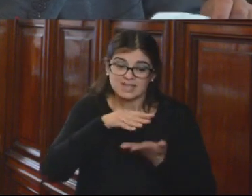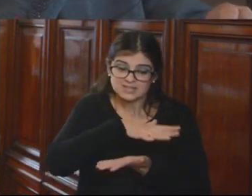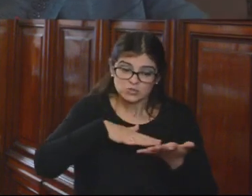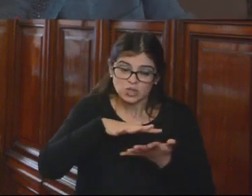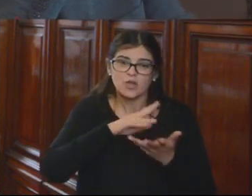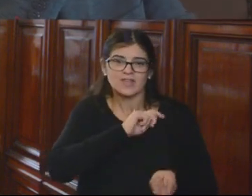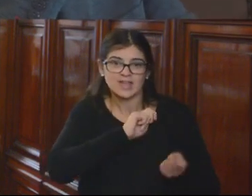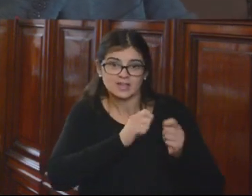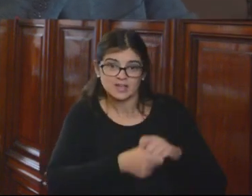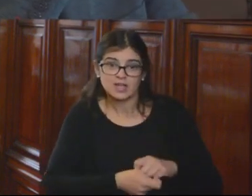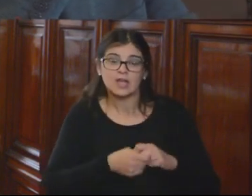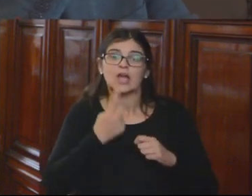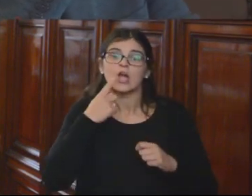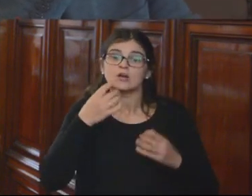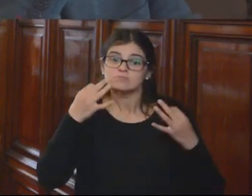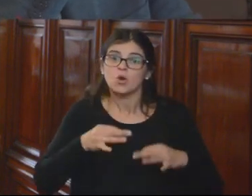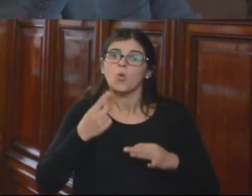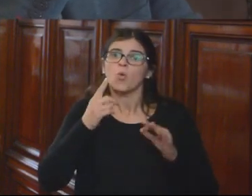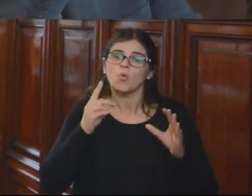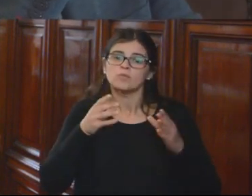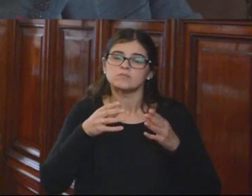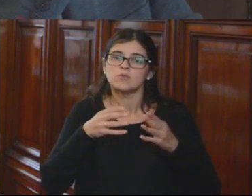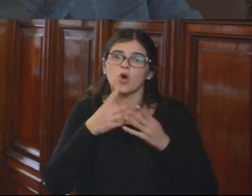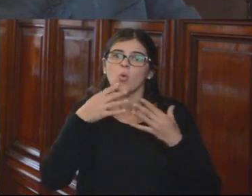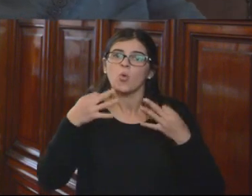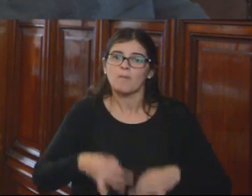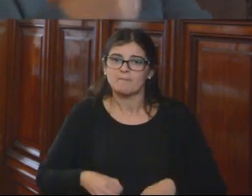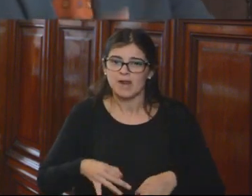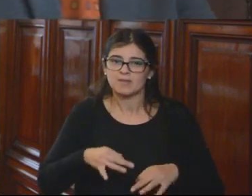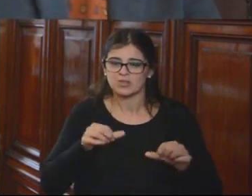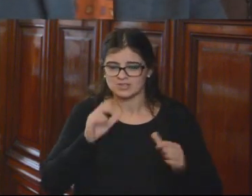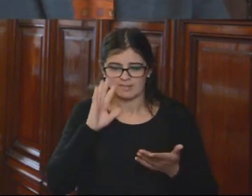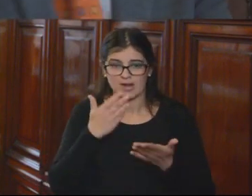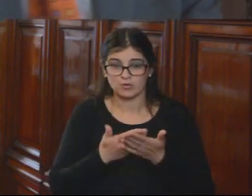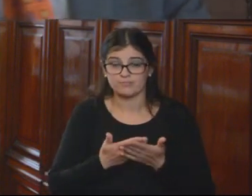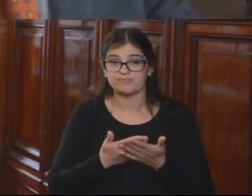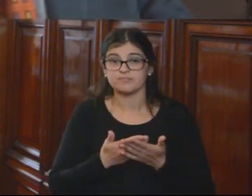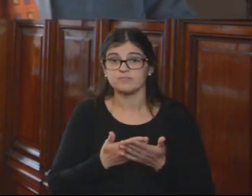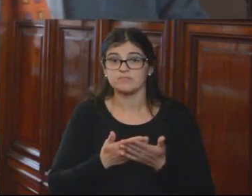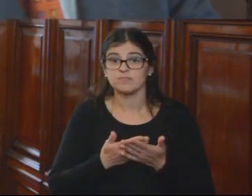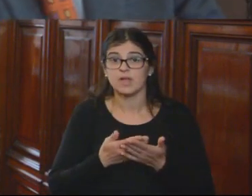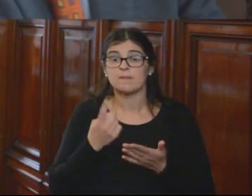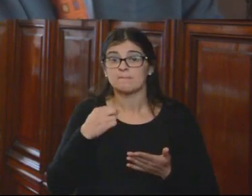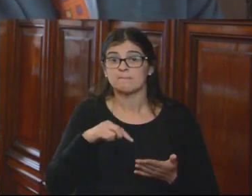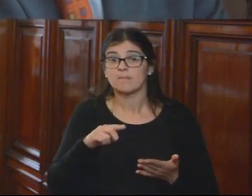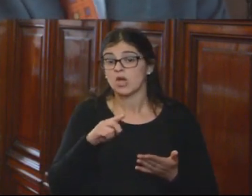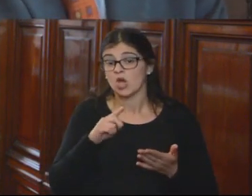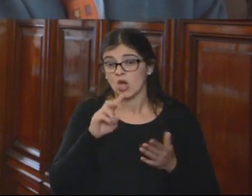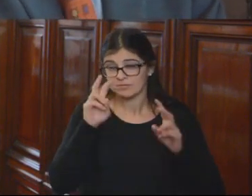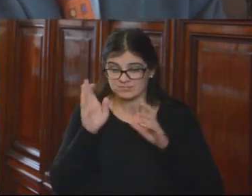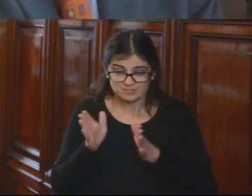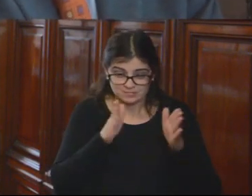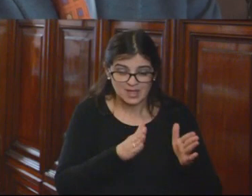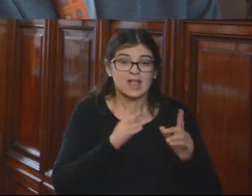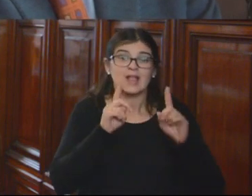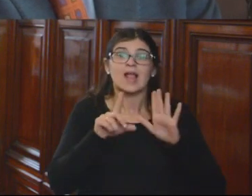la transitoriedad oficiosamente en una acción de cumplimiento que se planteó. Pero al margen de todo ello, el tema de la